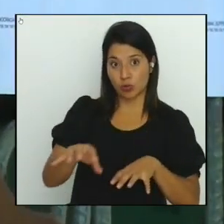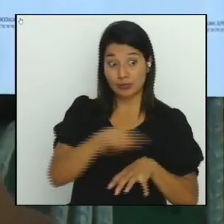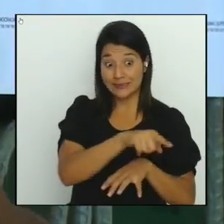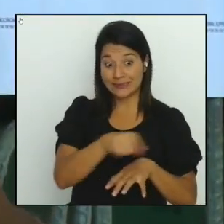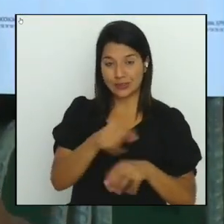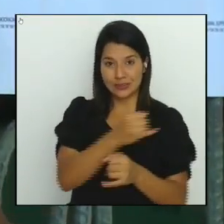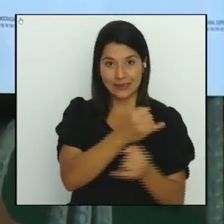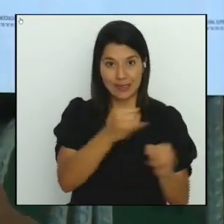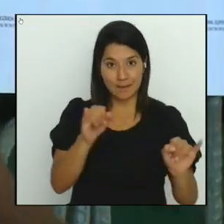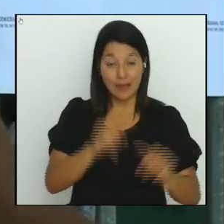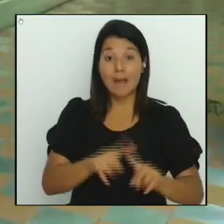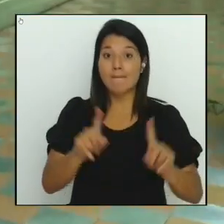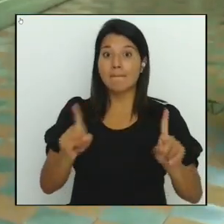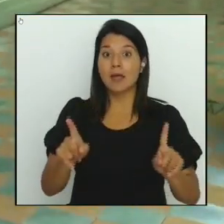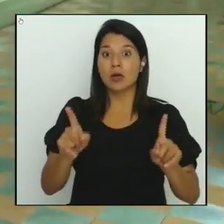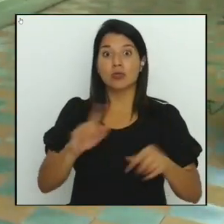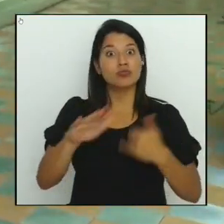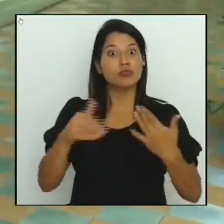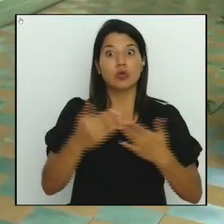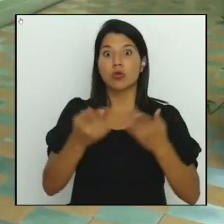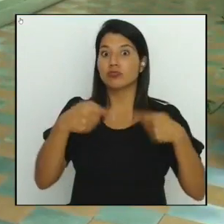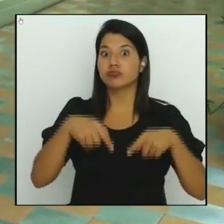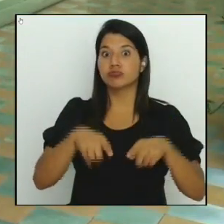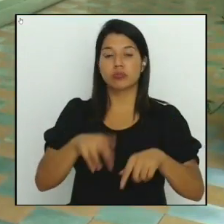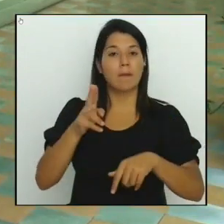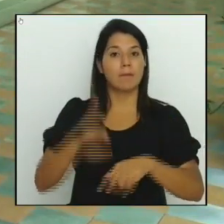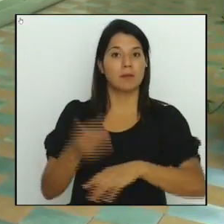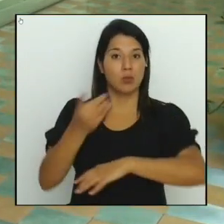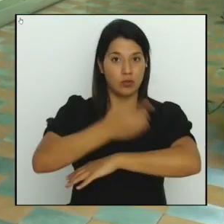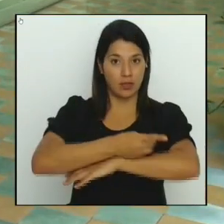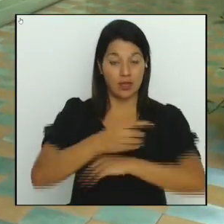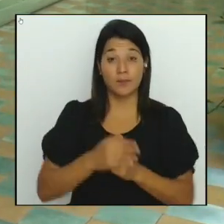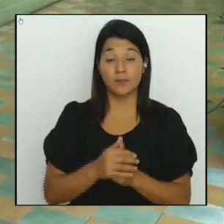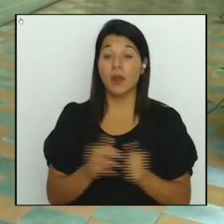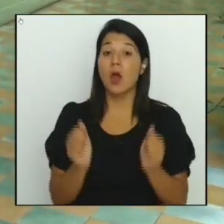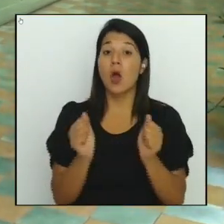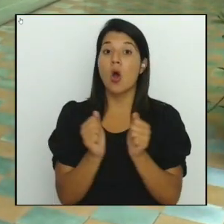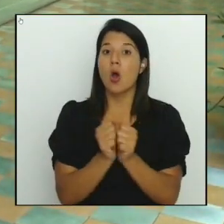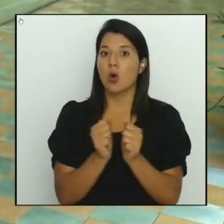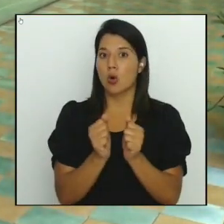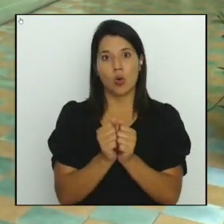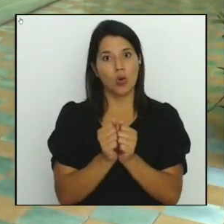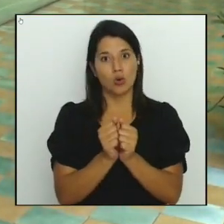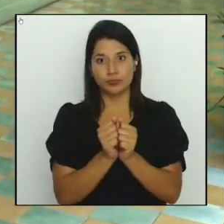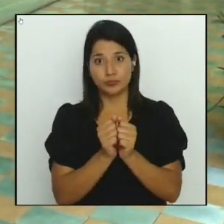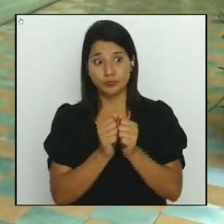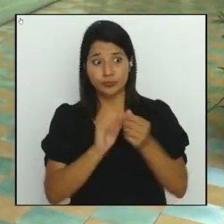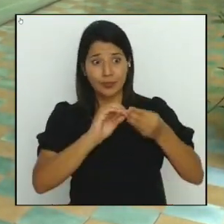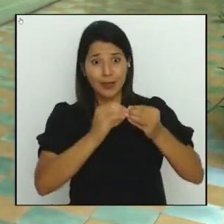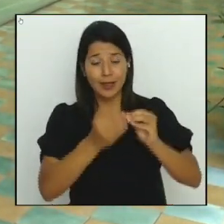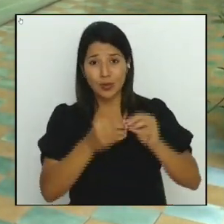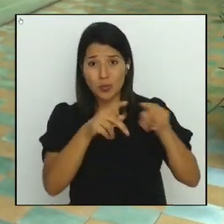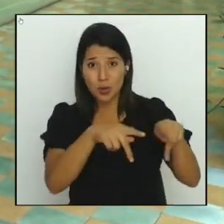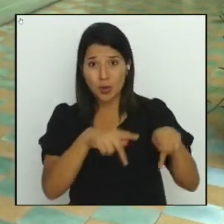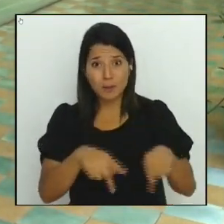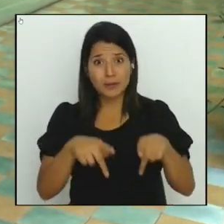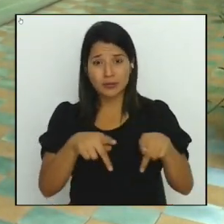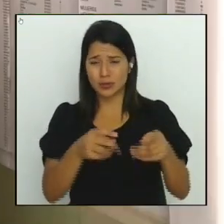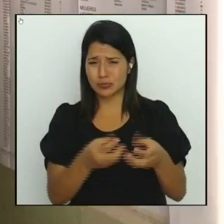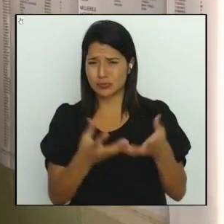que ocurrirán el mismo día. Con el padrón electoral más grande de nuestra historia, más de 3.600.000